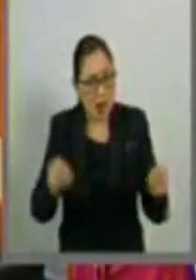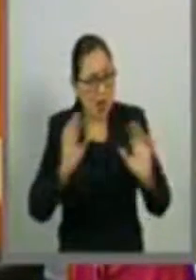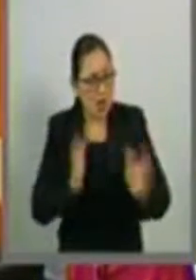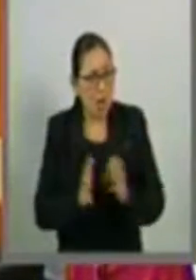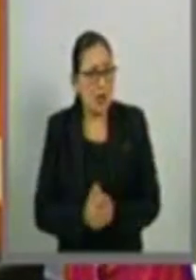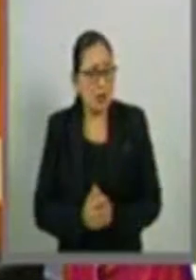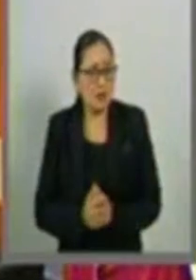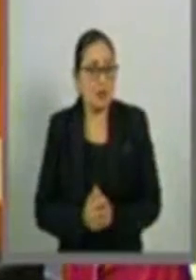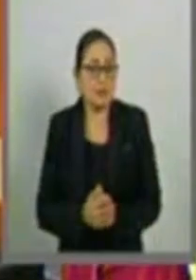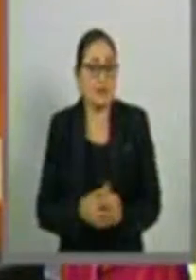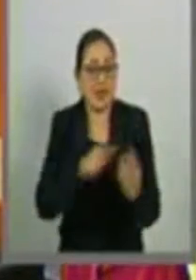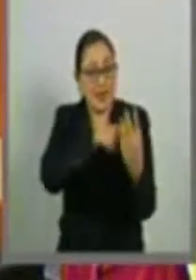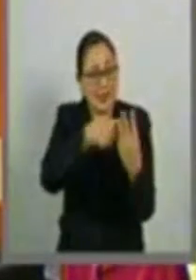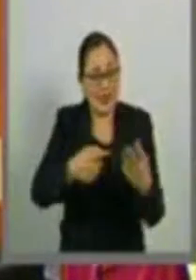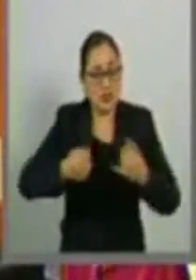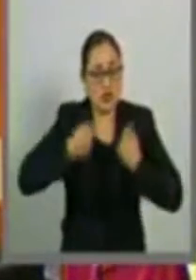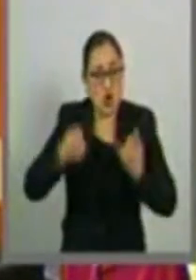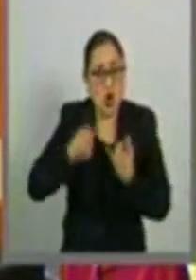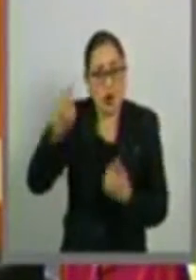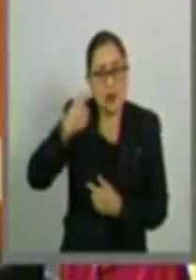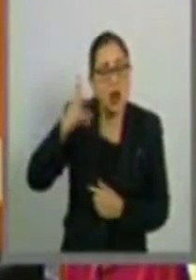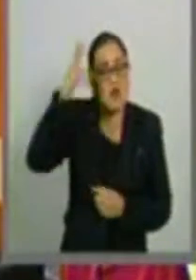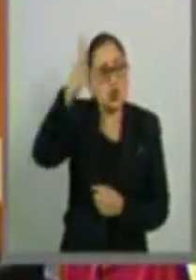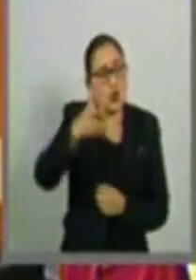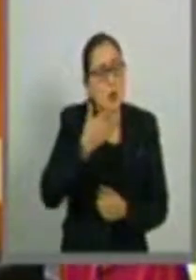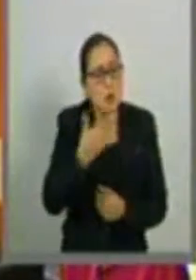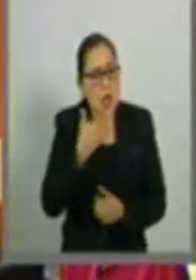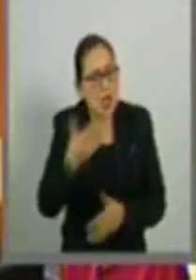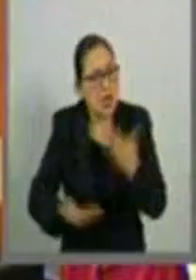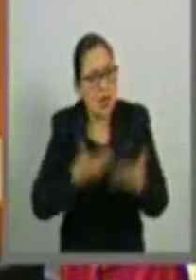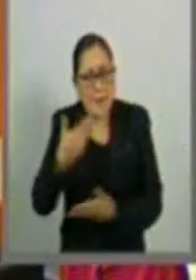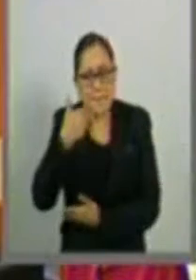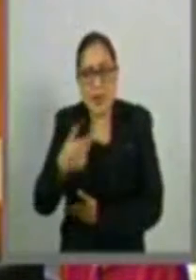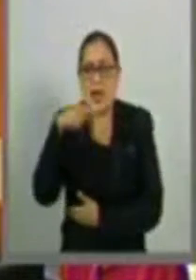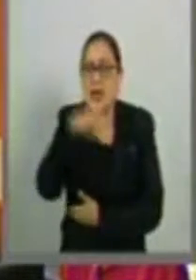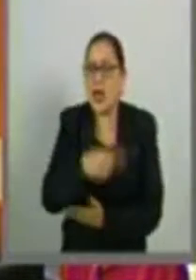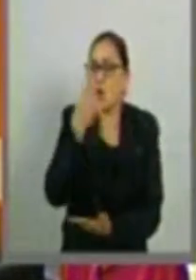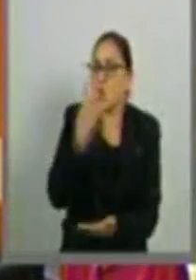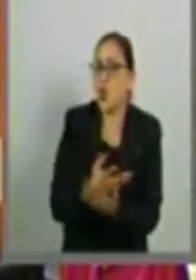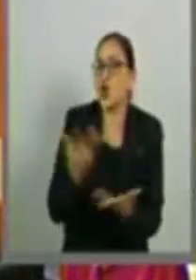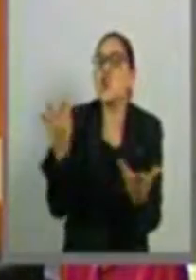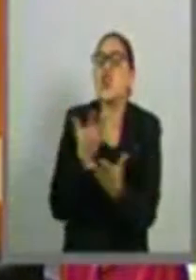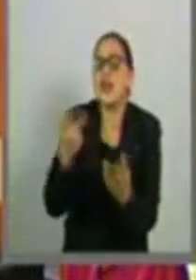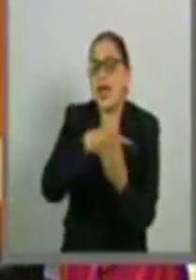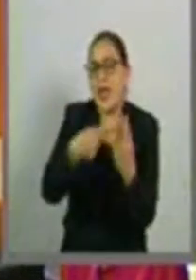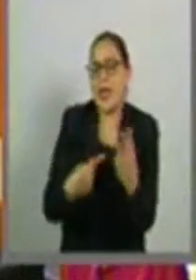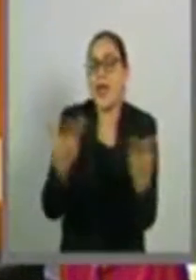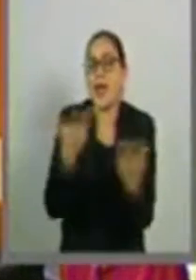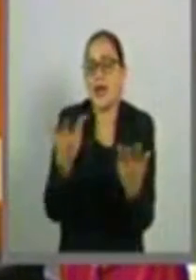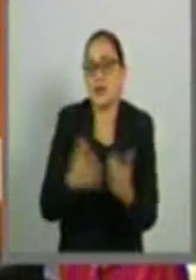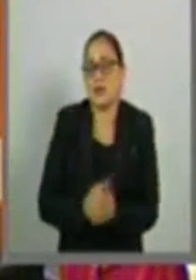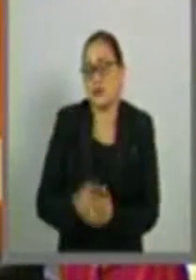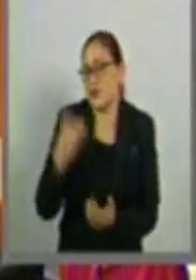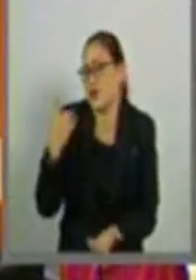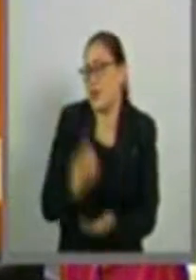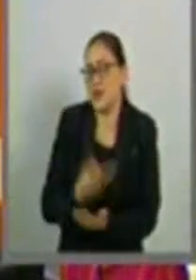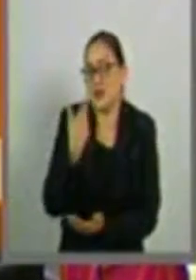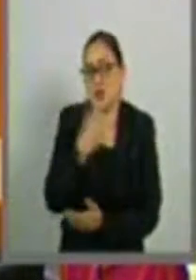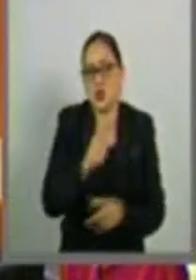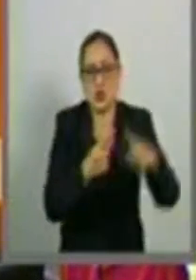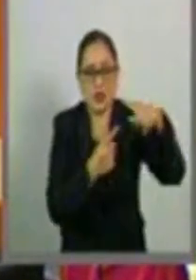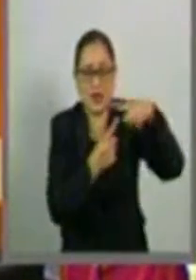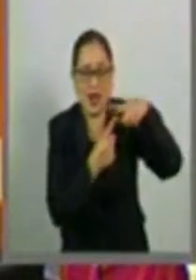que tenían un futuro prometedor tres jóvenes que lo único que estaban haciendo es hacer su tarea